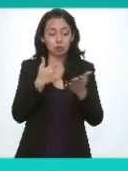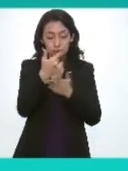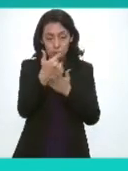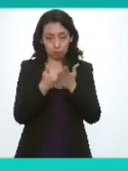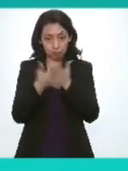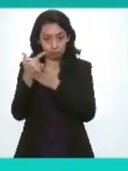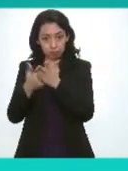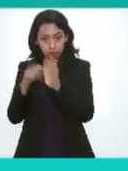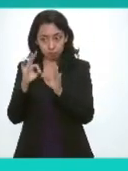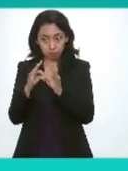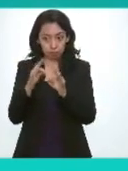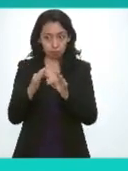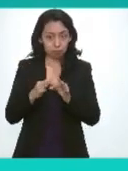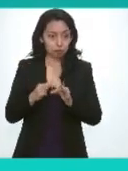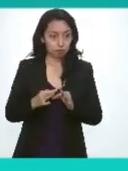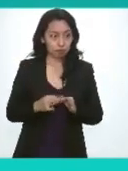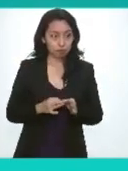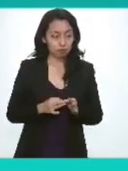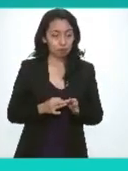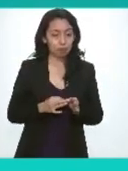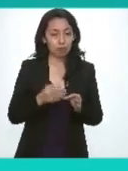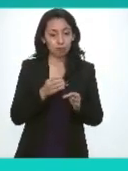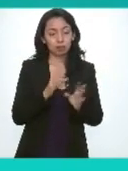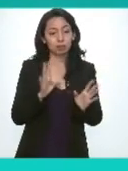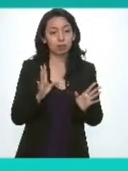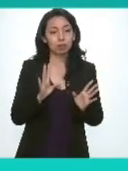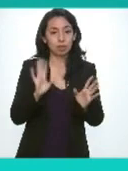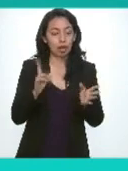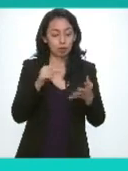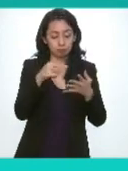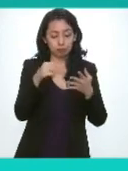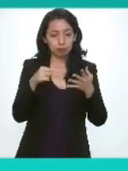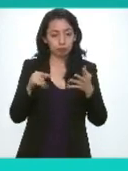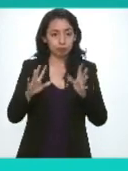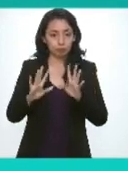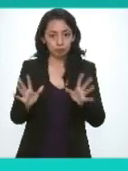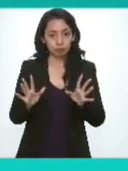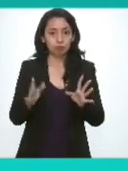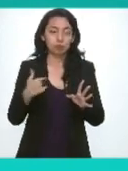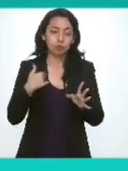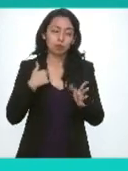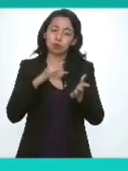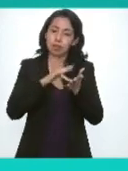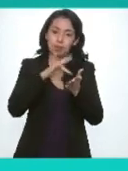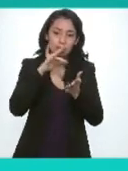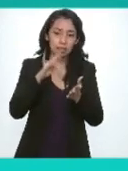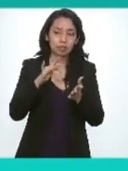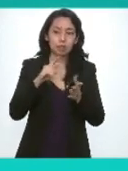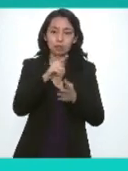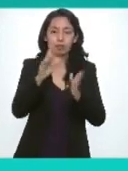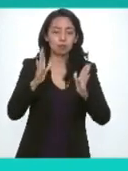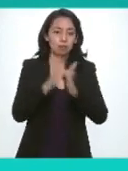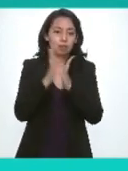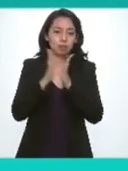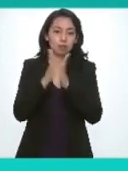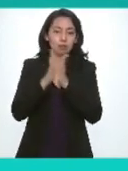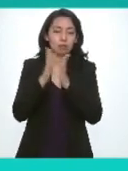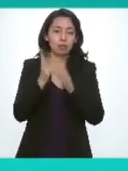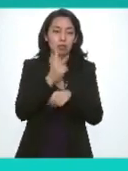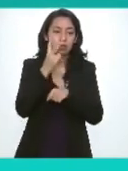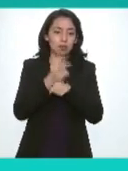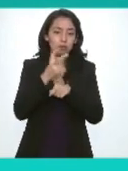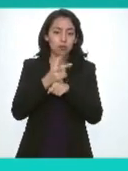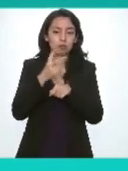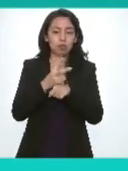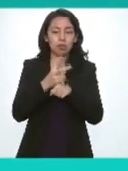agotado todos los puntos enlistados en el orden del día para esta sesión les damos las gracias por su participación en la segunda